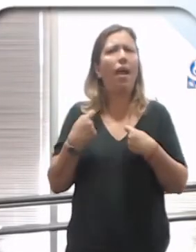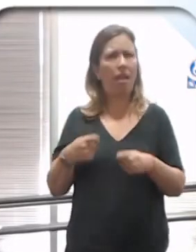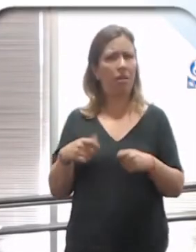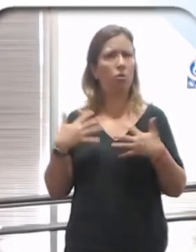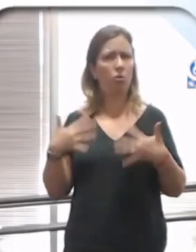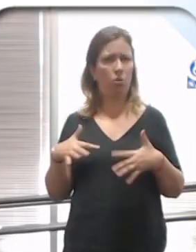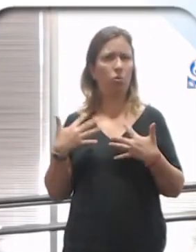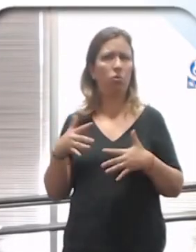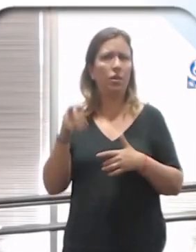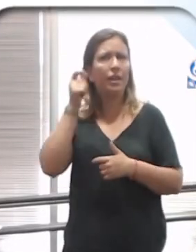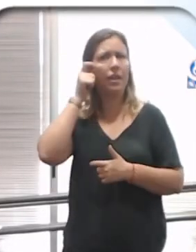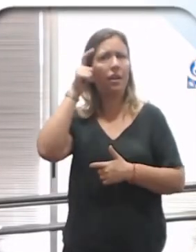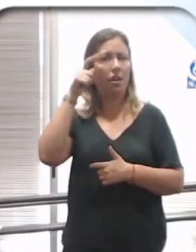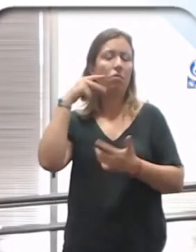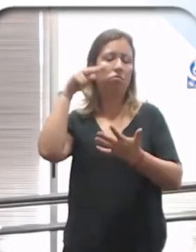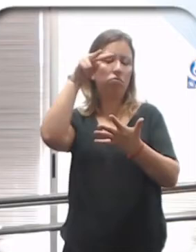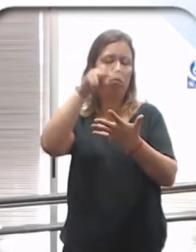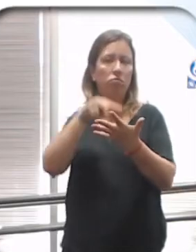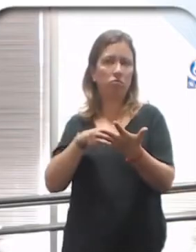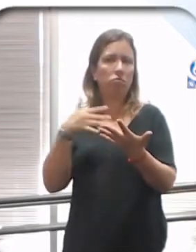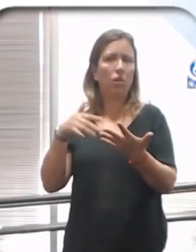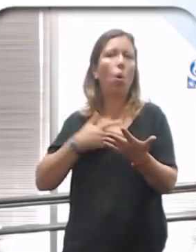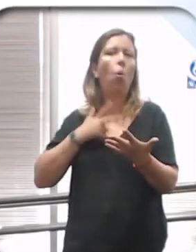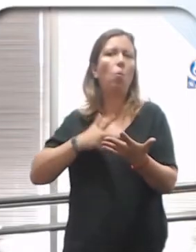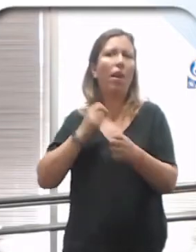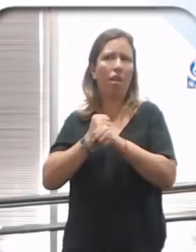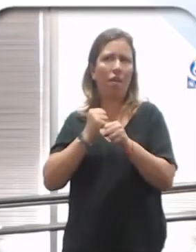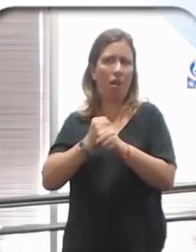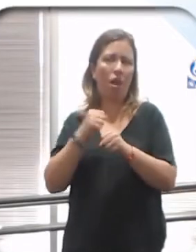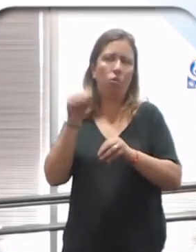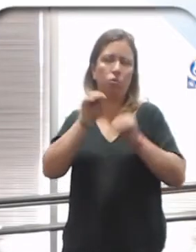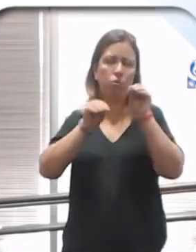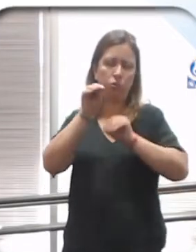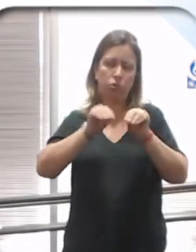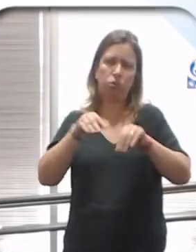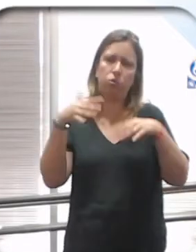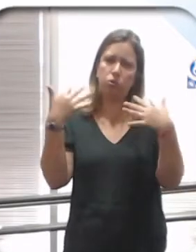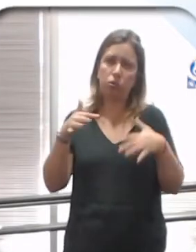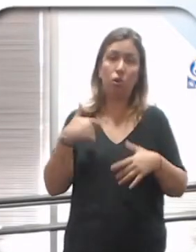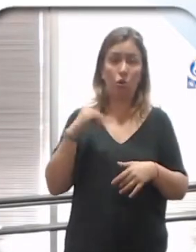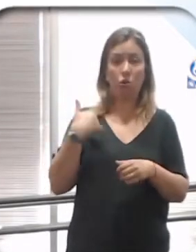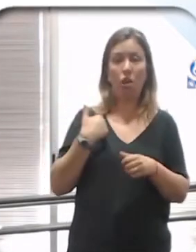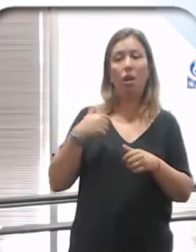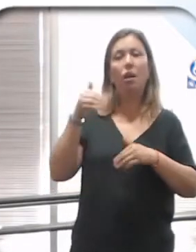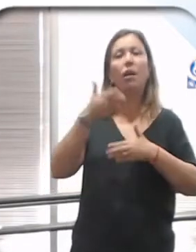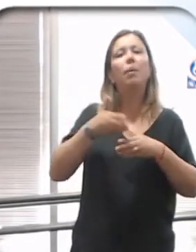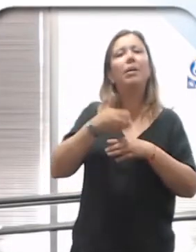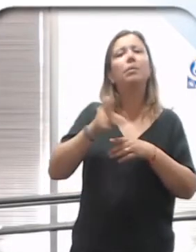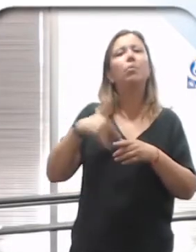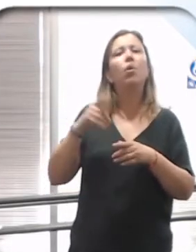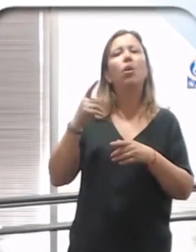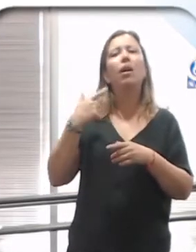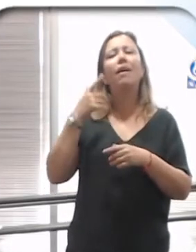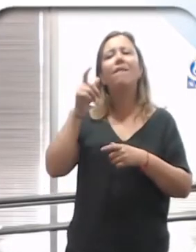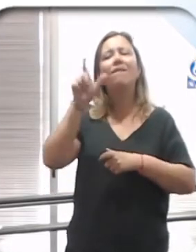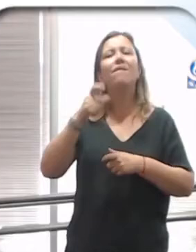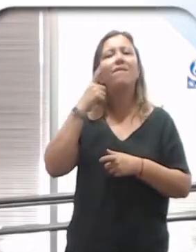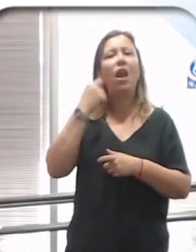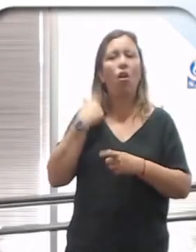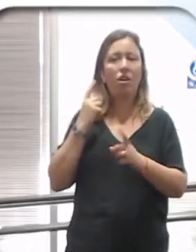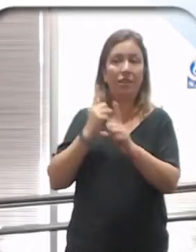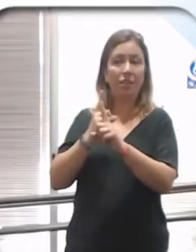intelectual y de recursos humanos en realidad, porque yo participé en la que es la atención a los varones